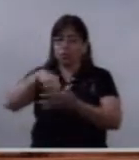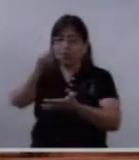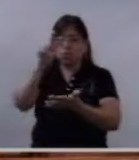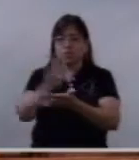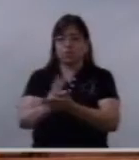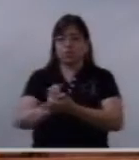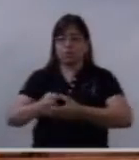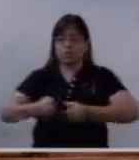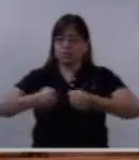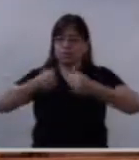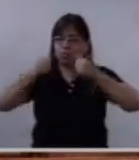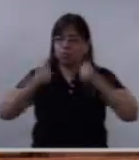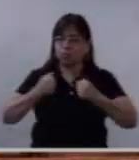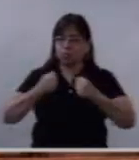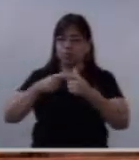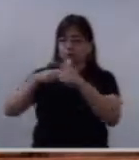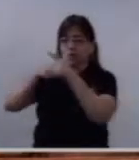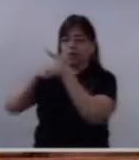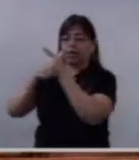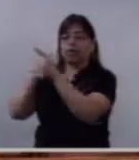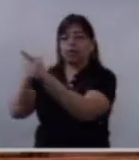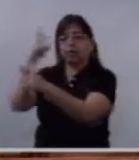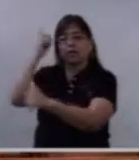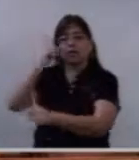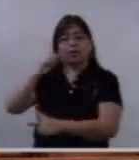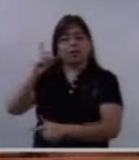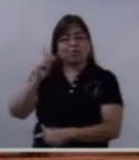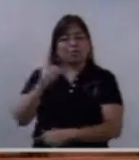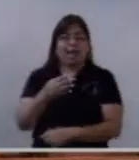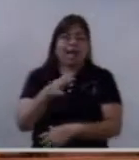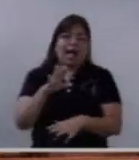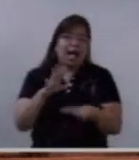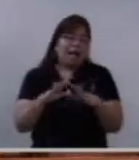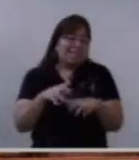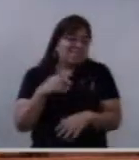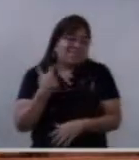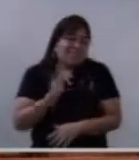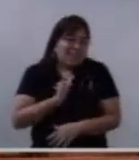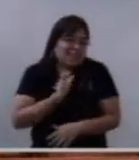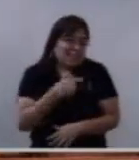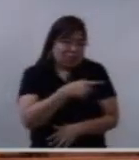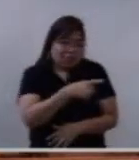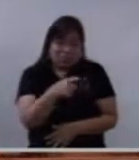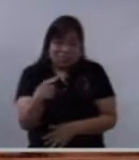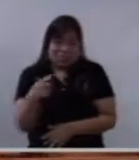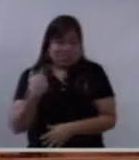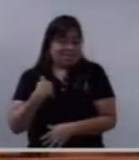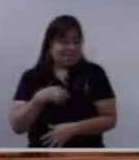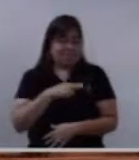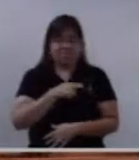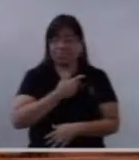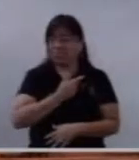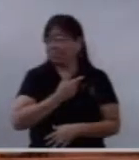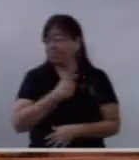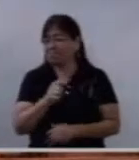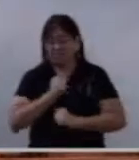A nadie le agrada sufrir, a nadie le agrada dar la propia vida.